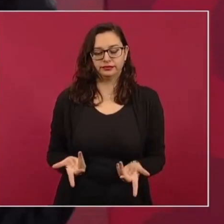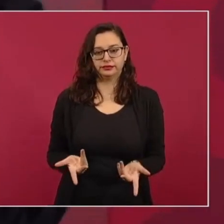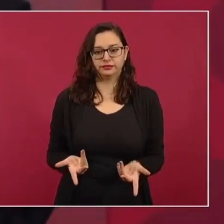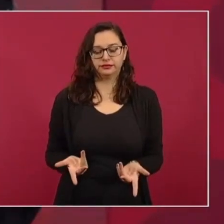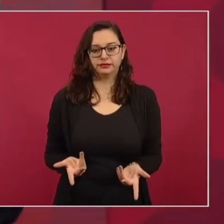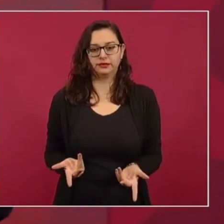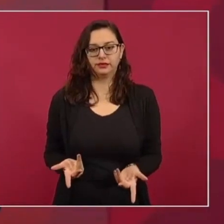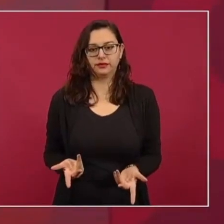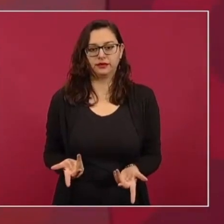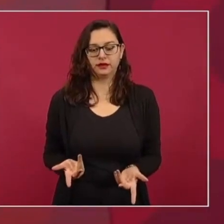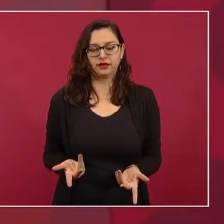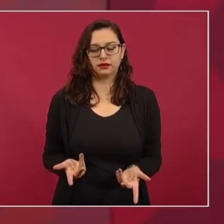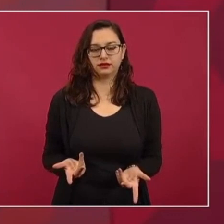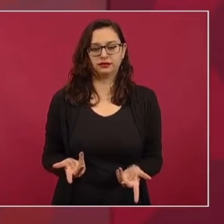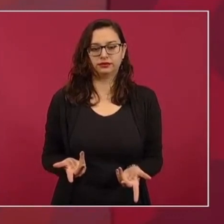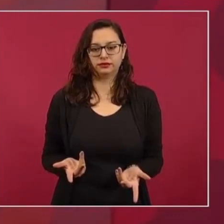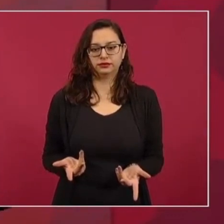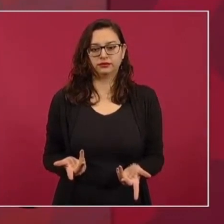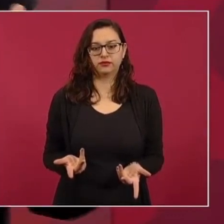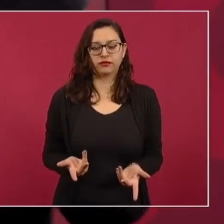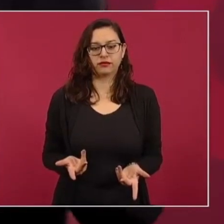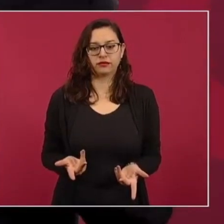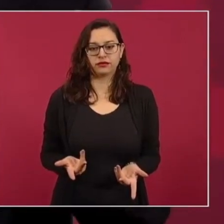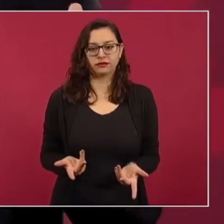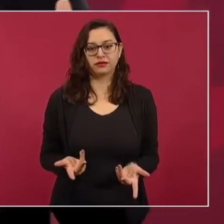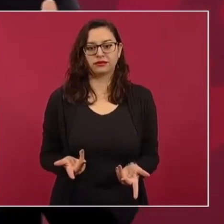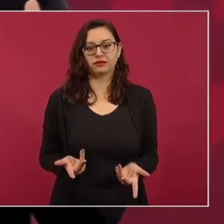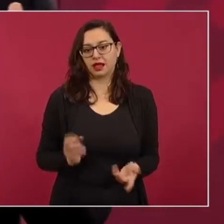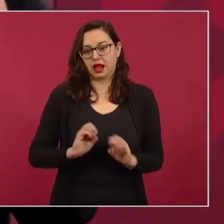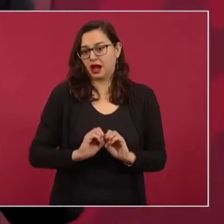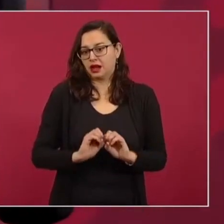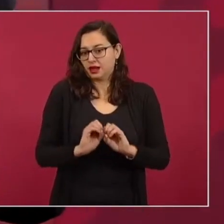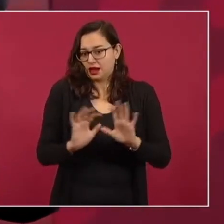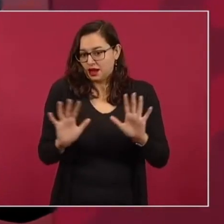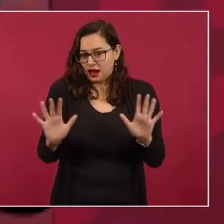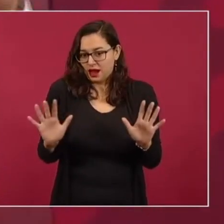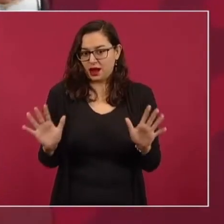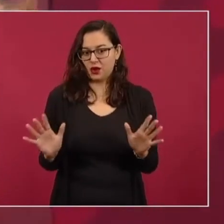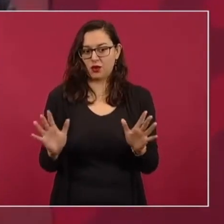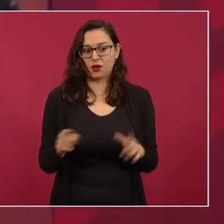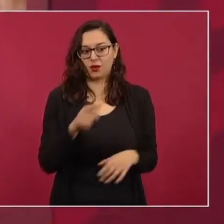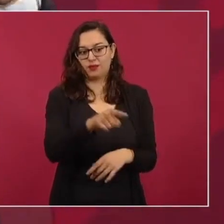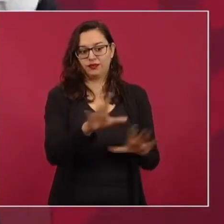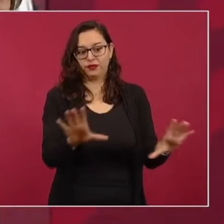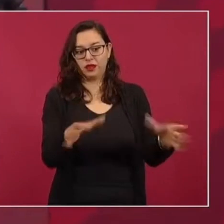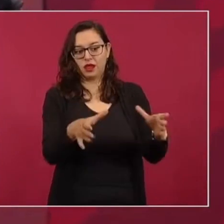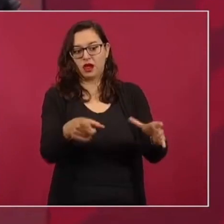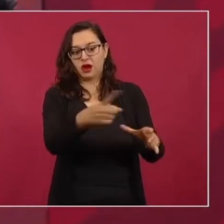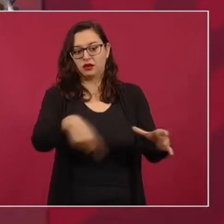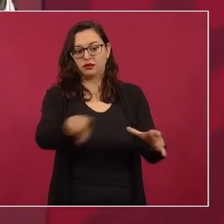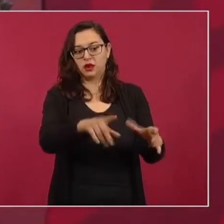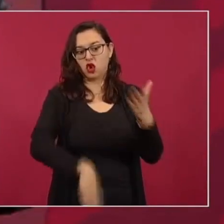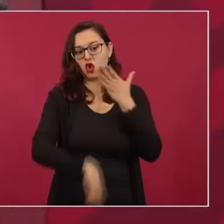conferencia de prensa de este lunes, la cual se llevó a cabo desde Palacio Nacional, el mandatario indicó que el INE viola la Constitución, además de actuar de manera